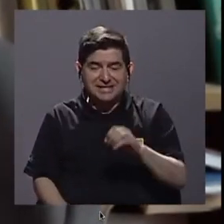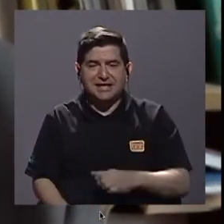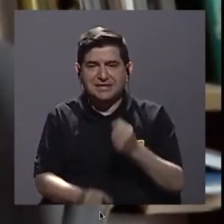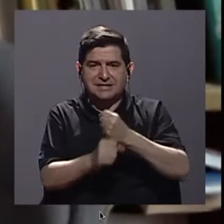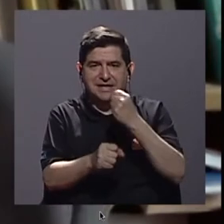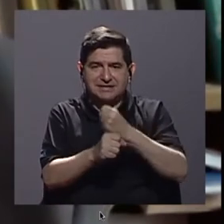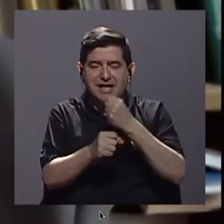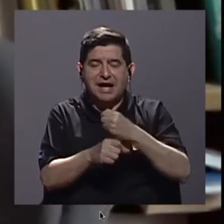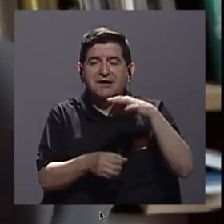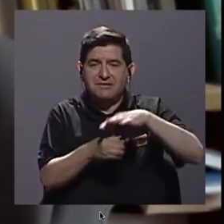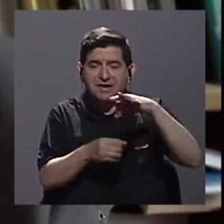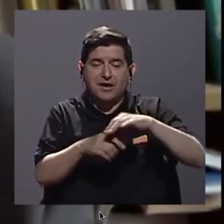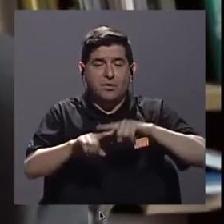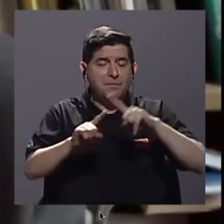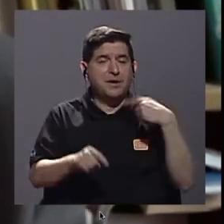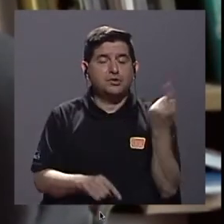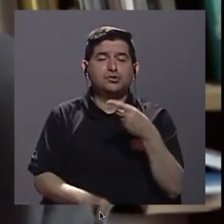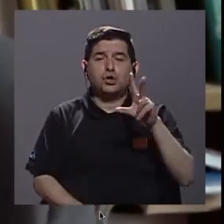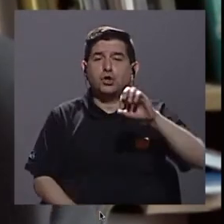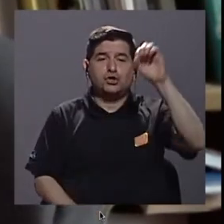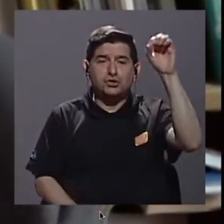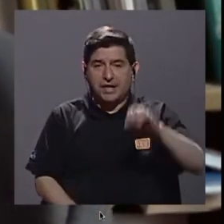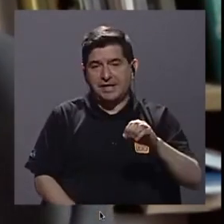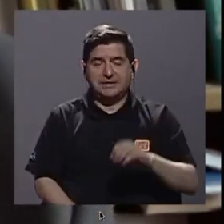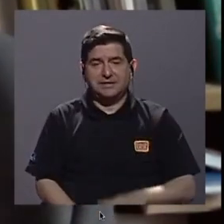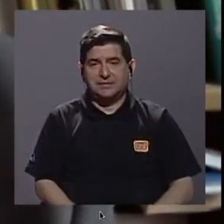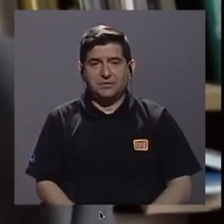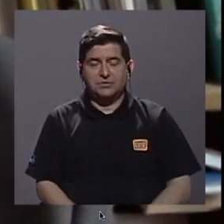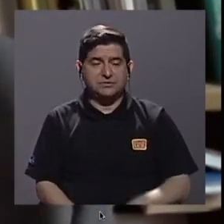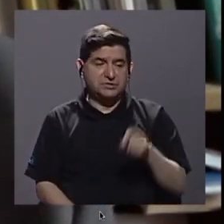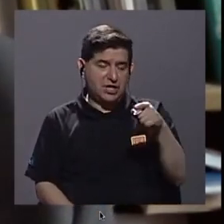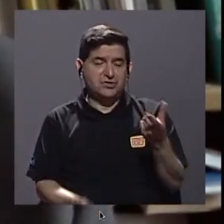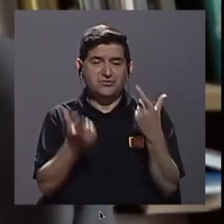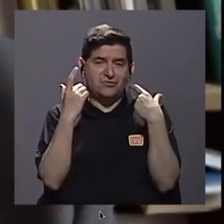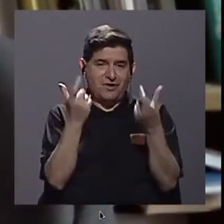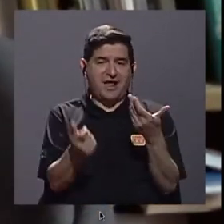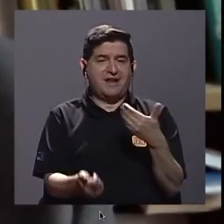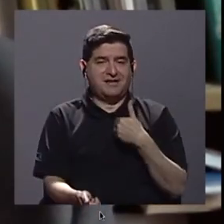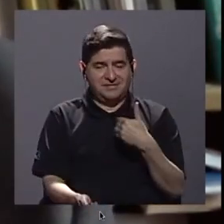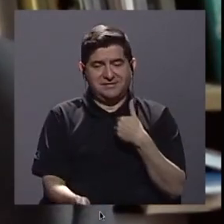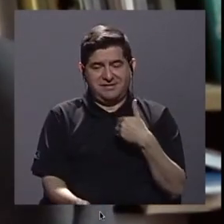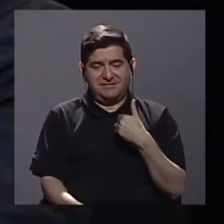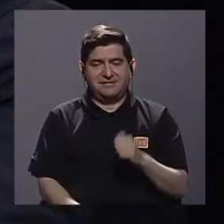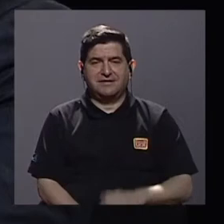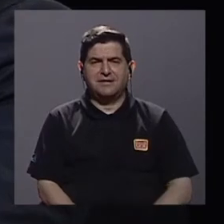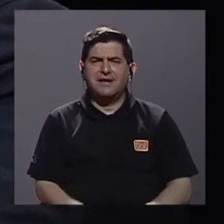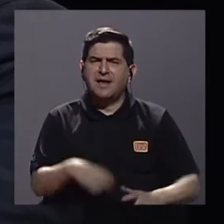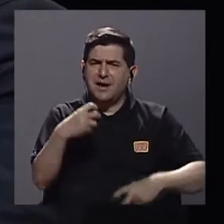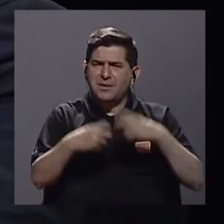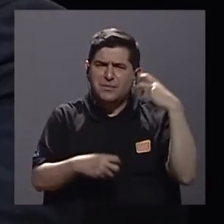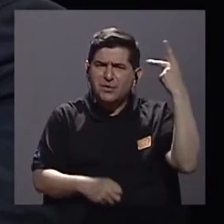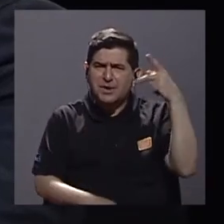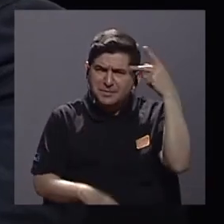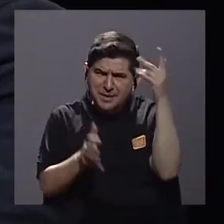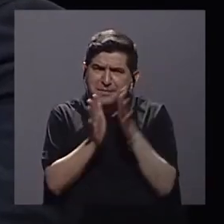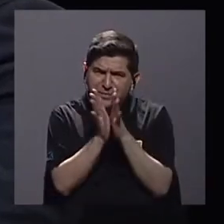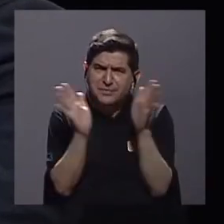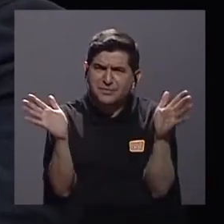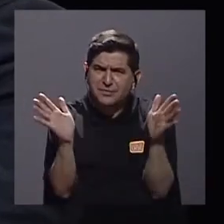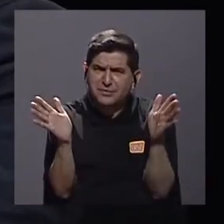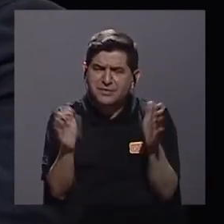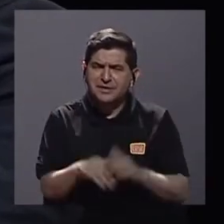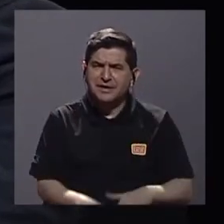esfuerzo del agricultor, sin embargo, solo el 30% de la ganancia del negocio le está llegando. ¿Es un problema de política pública,